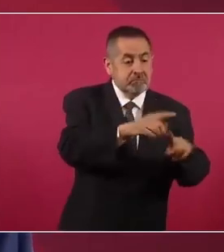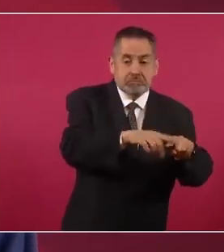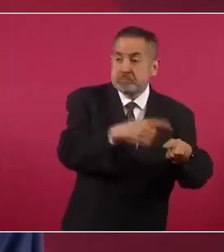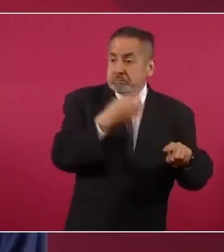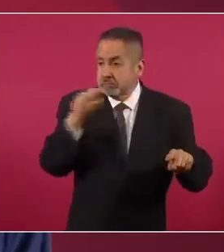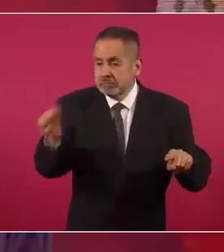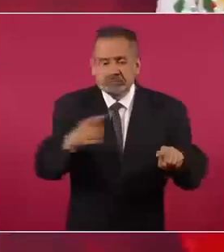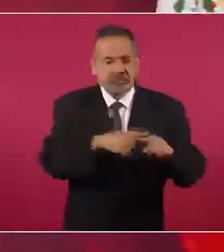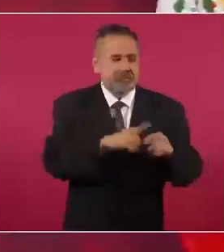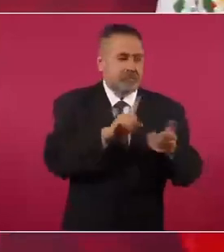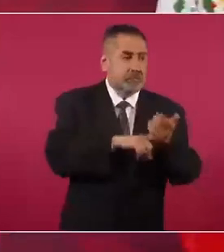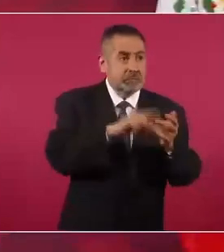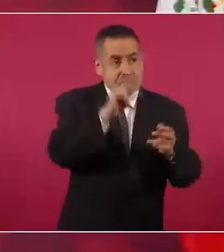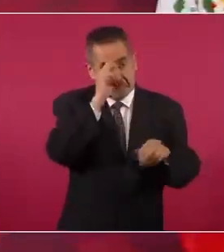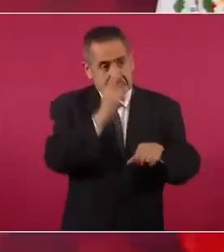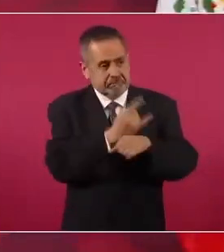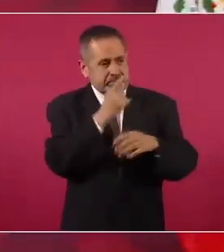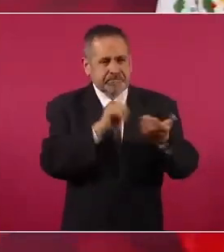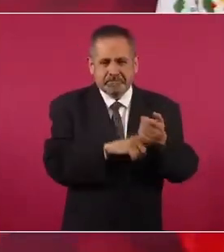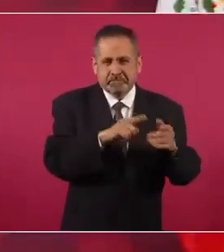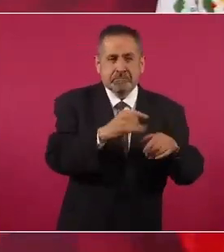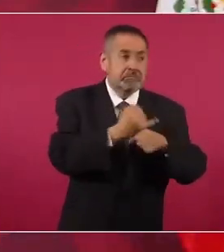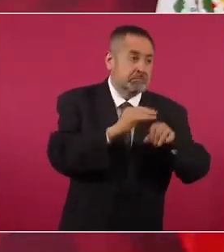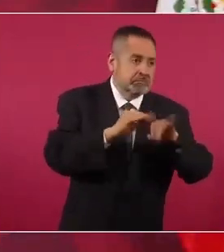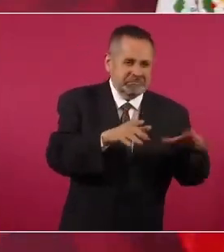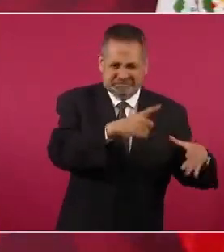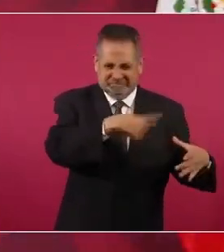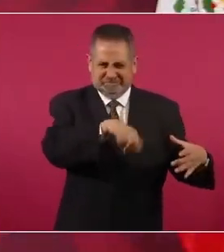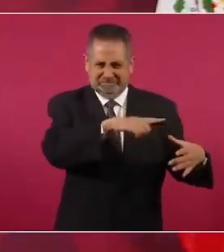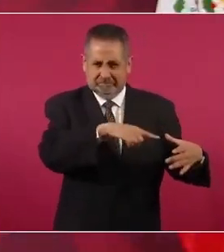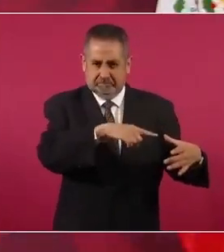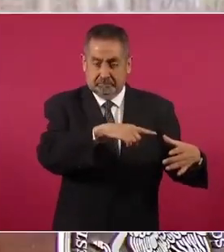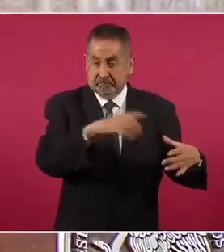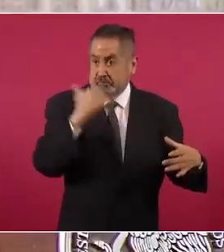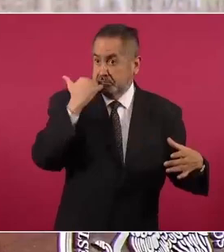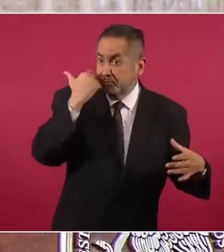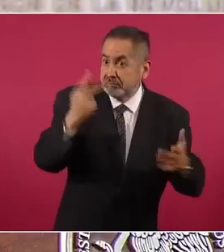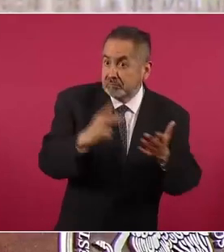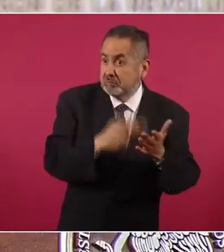orgánicos, sus medios de información, eso es lo que quieren.